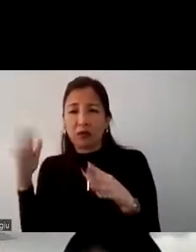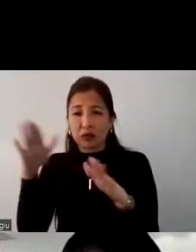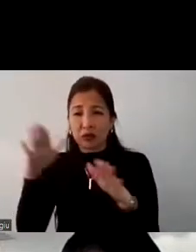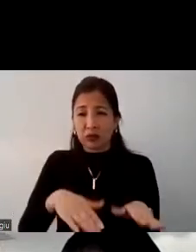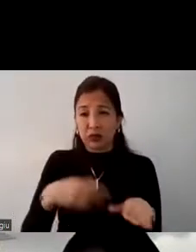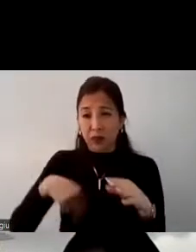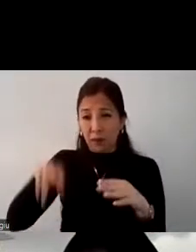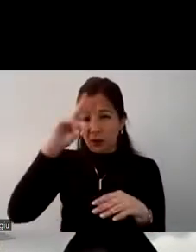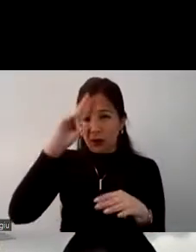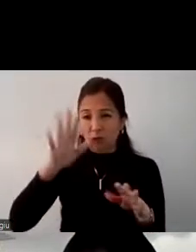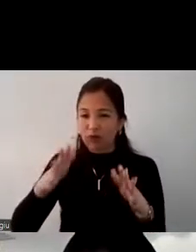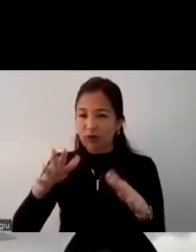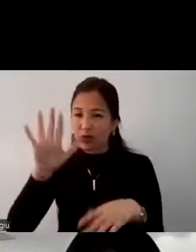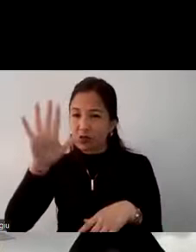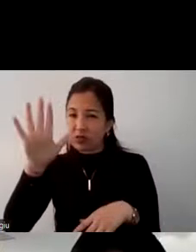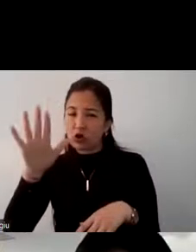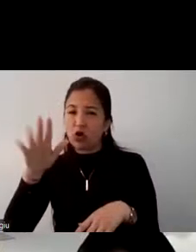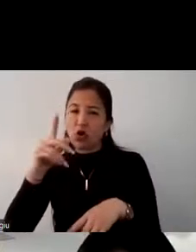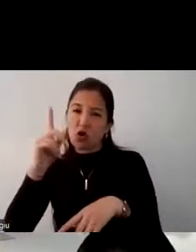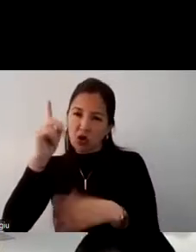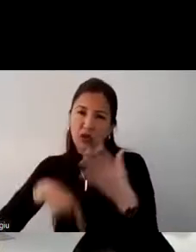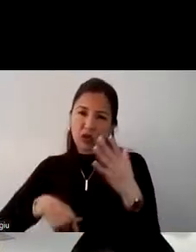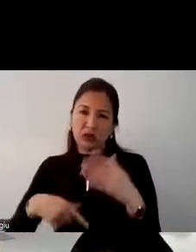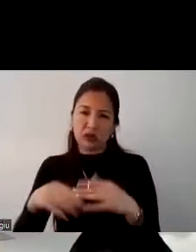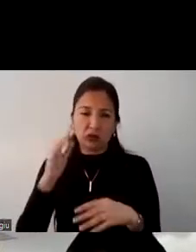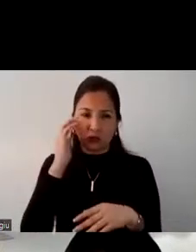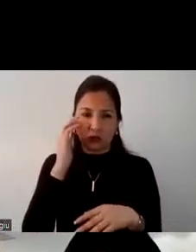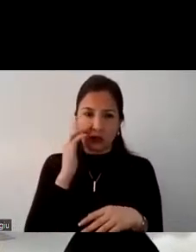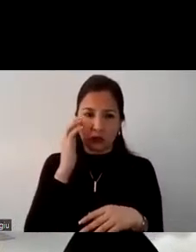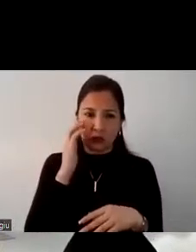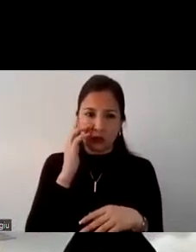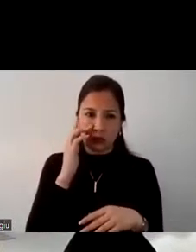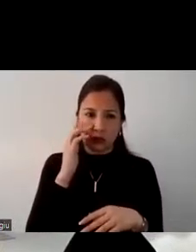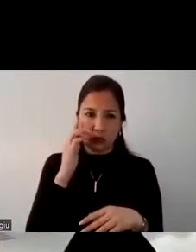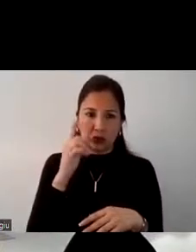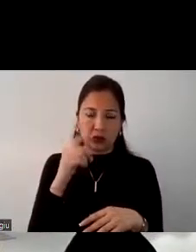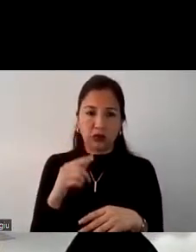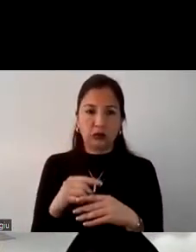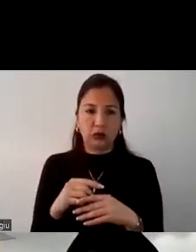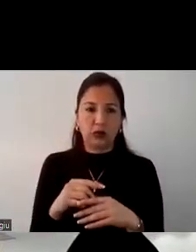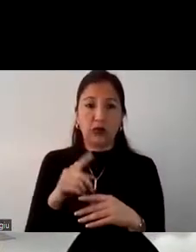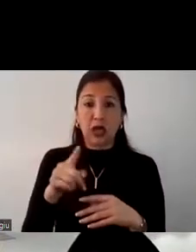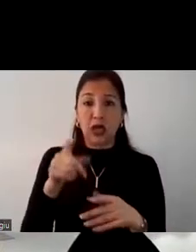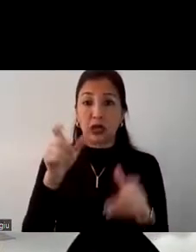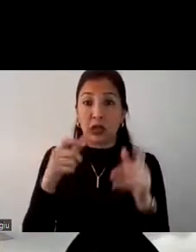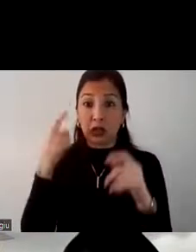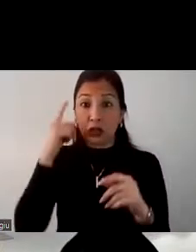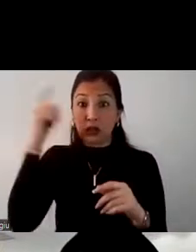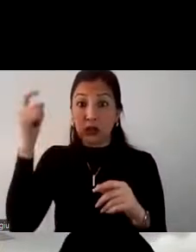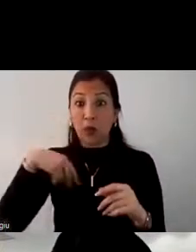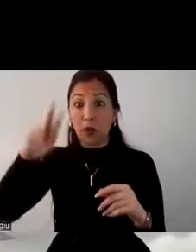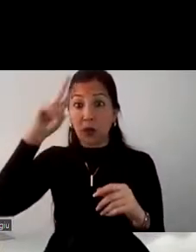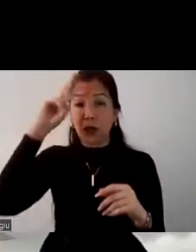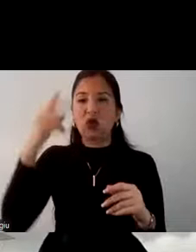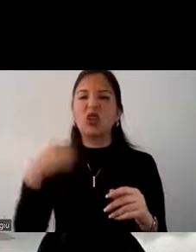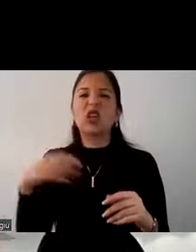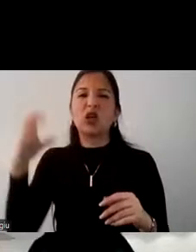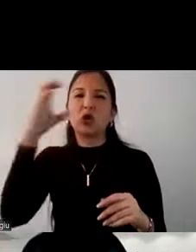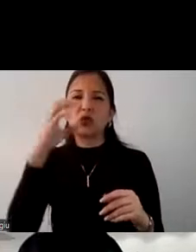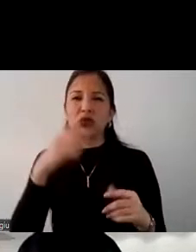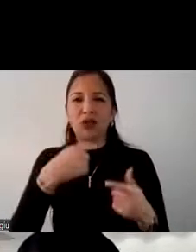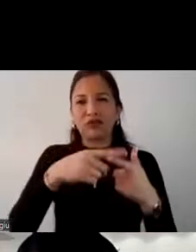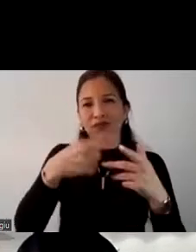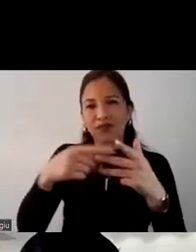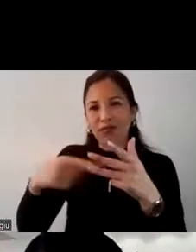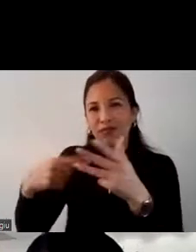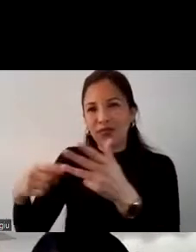actividades importantes para su viaje los interesados en Perú buscan un itinerario que incluya un amplio número de actividades y es